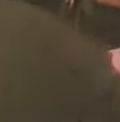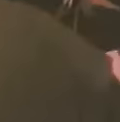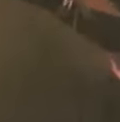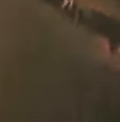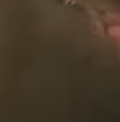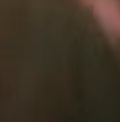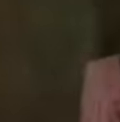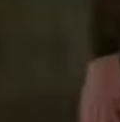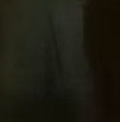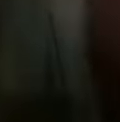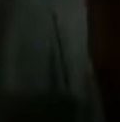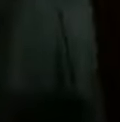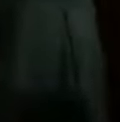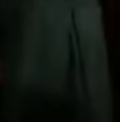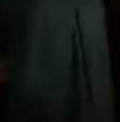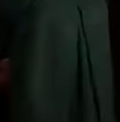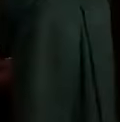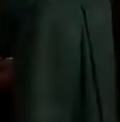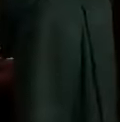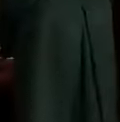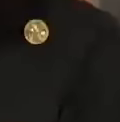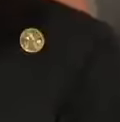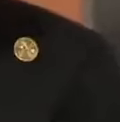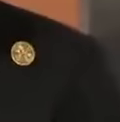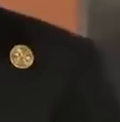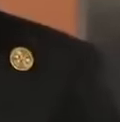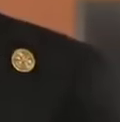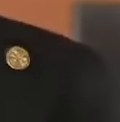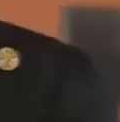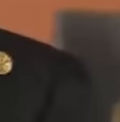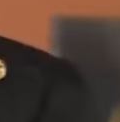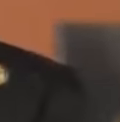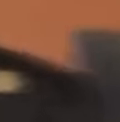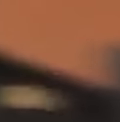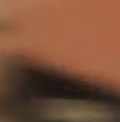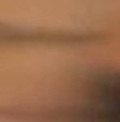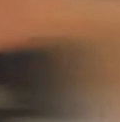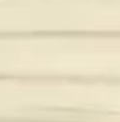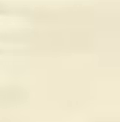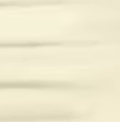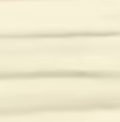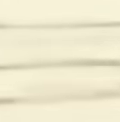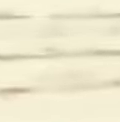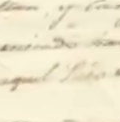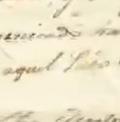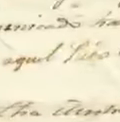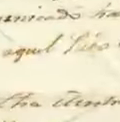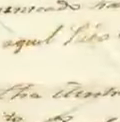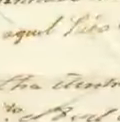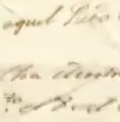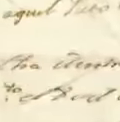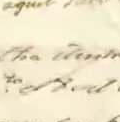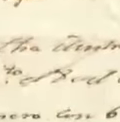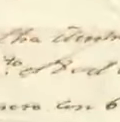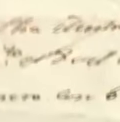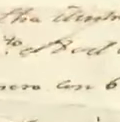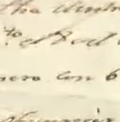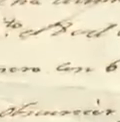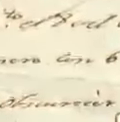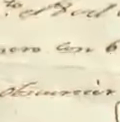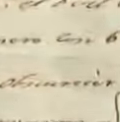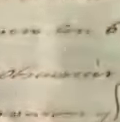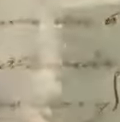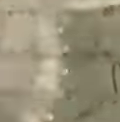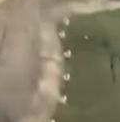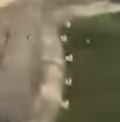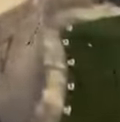velar por el orden interno, y le anuncia que están próximos a un día de gloria para las armas virreinales. El 16 de septiembre del mismo año,